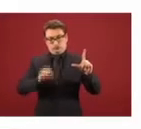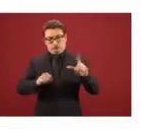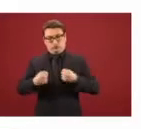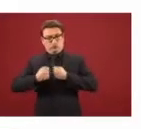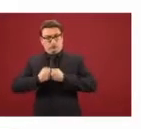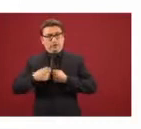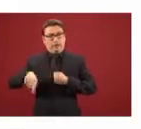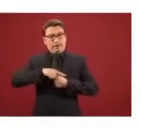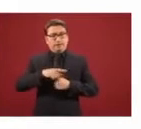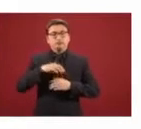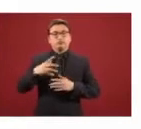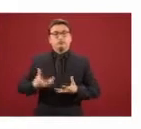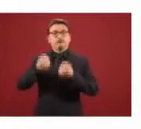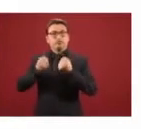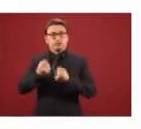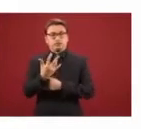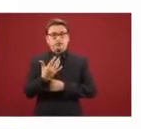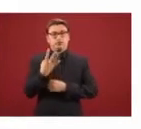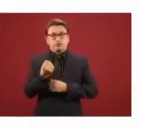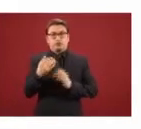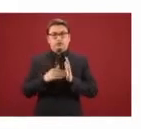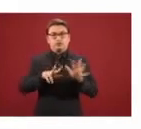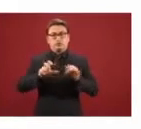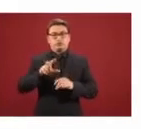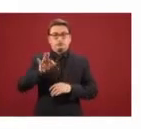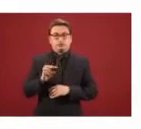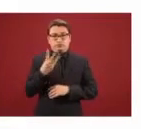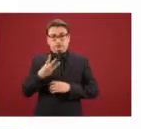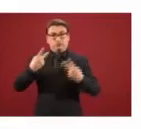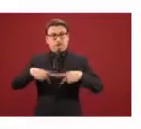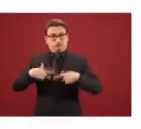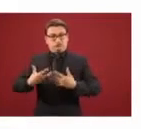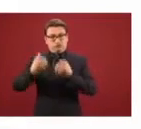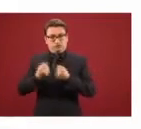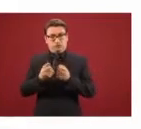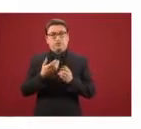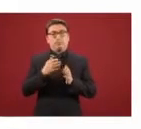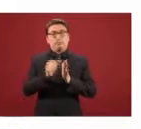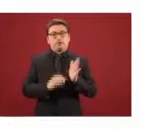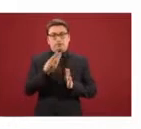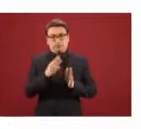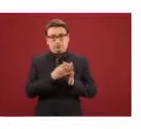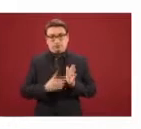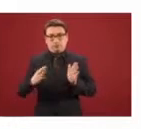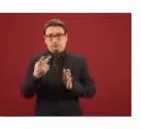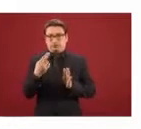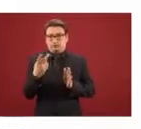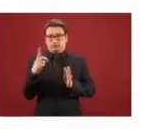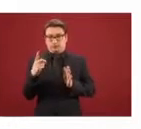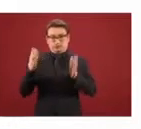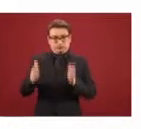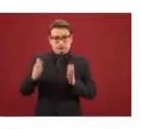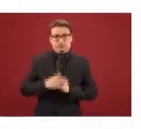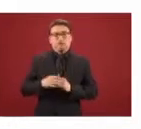México se rescataron 59 mil 843 personas entre mayo y el 25 de diciembre. Esto es